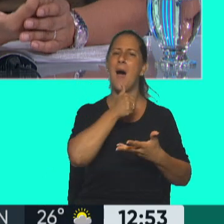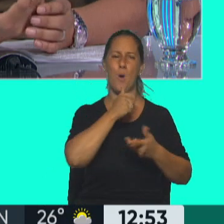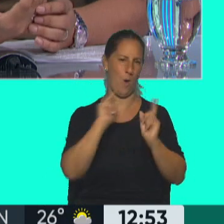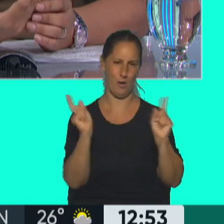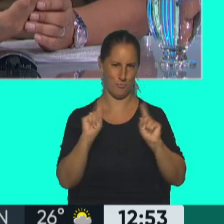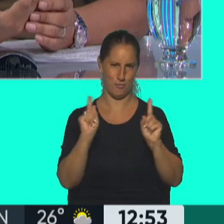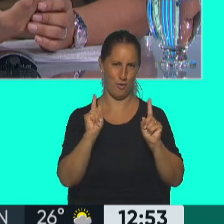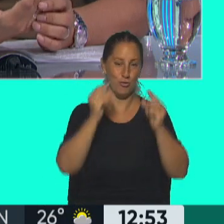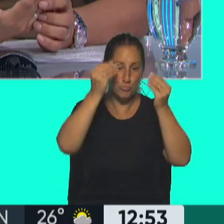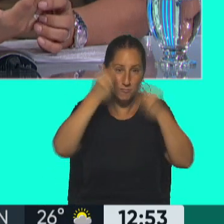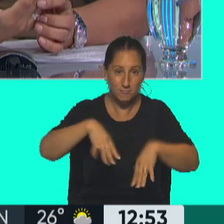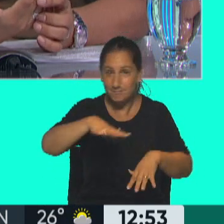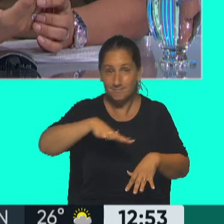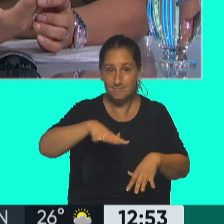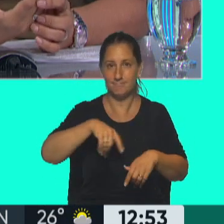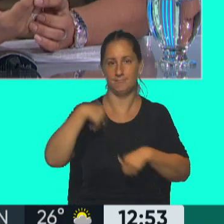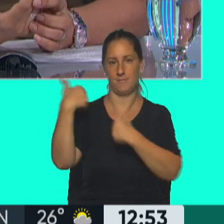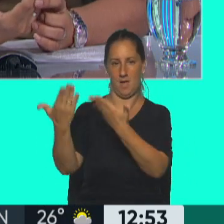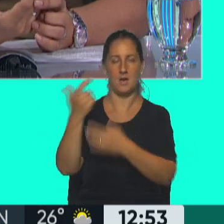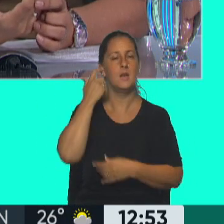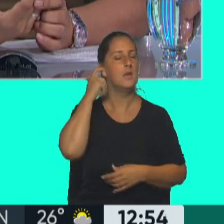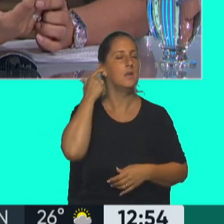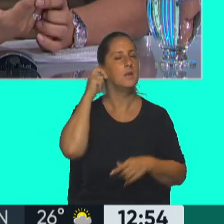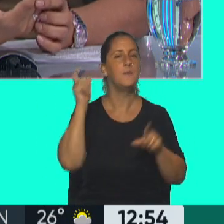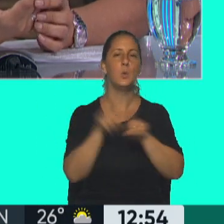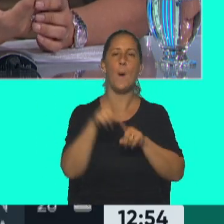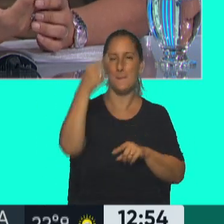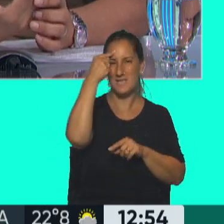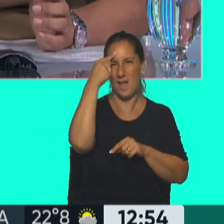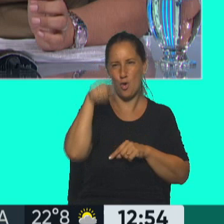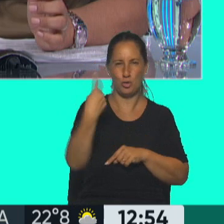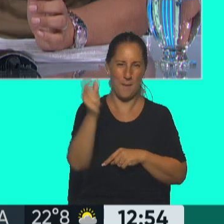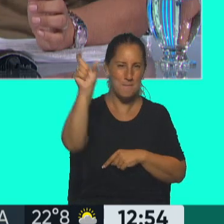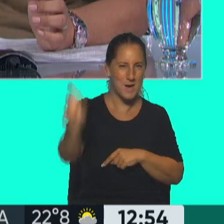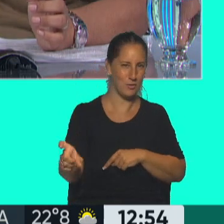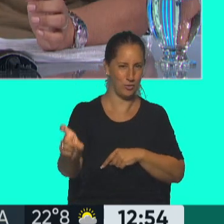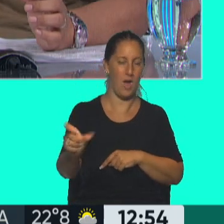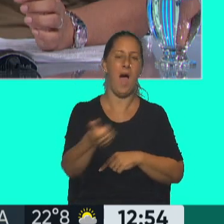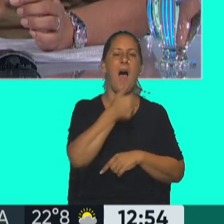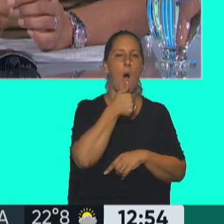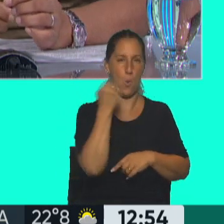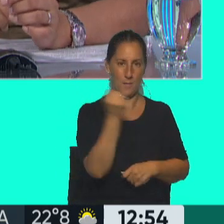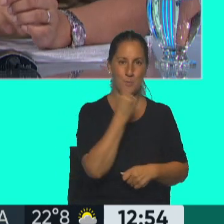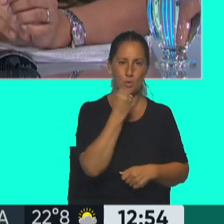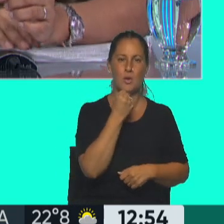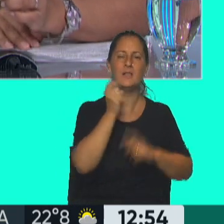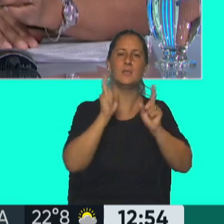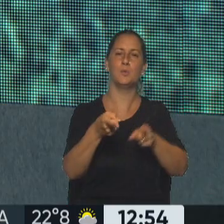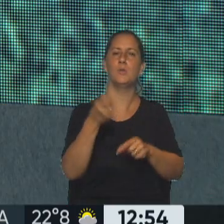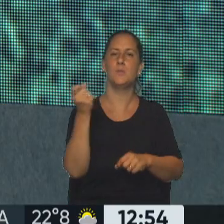los otros. Esto es parte de la cosmovisión, teniendo en cuenta, por un lado claro el agua, pero también esta relación